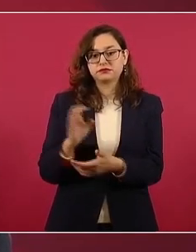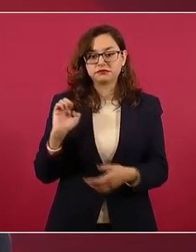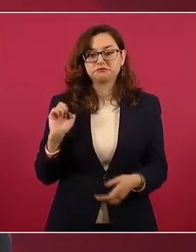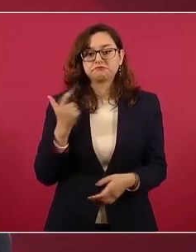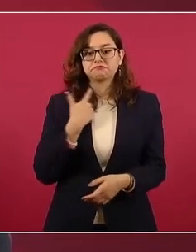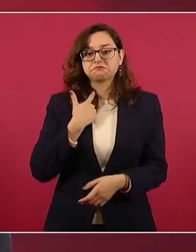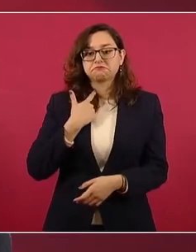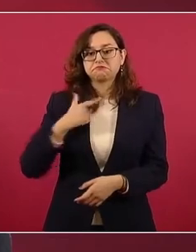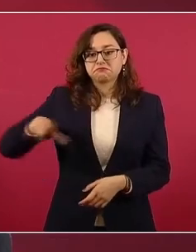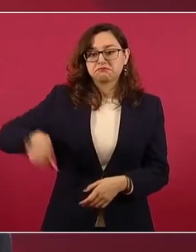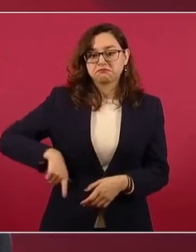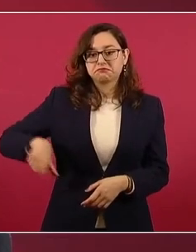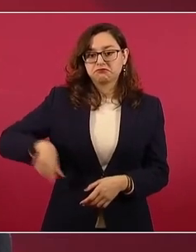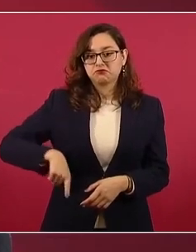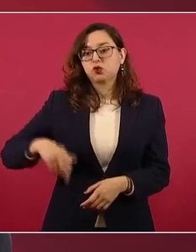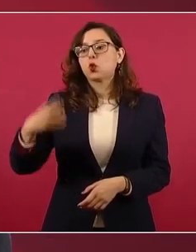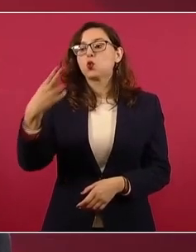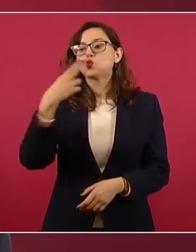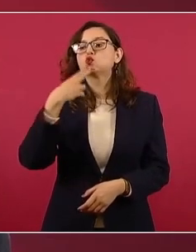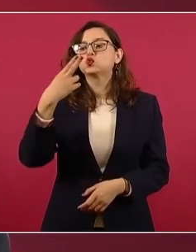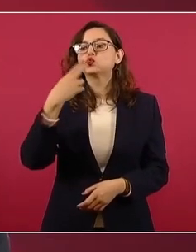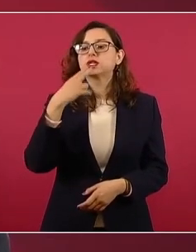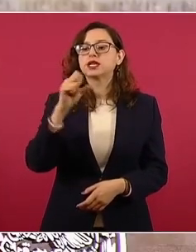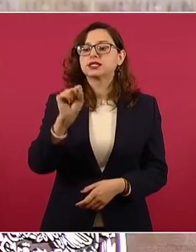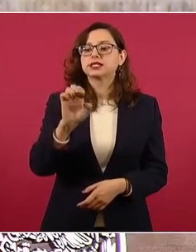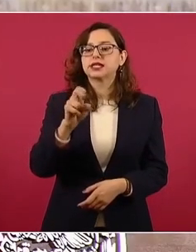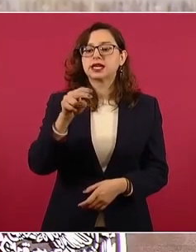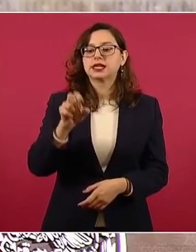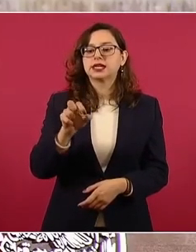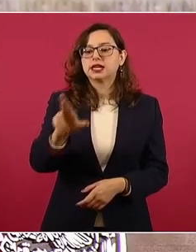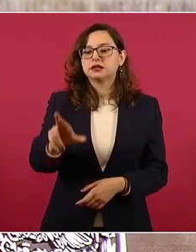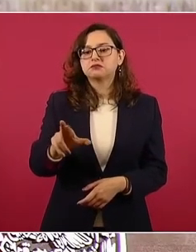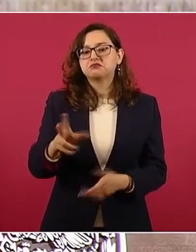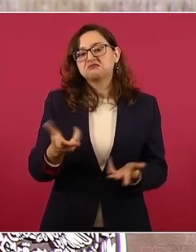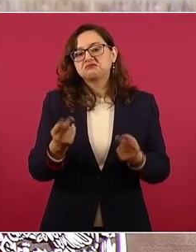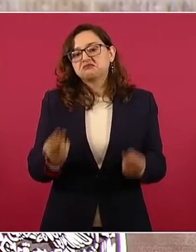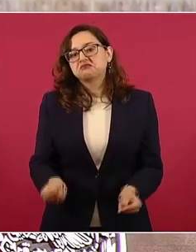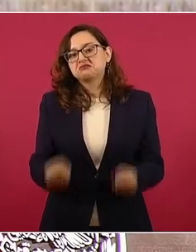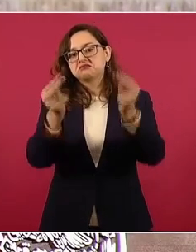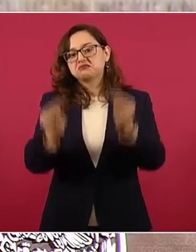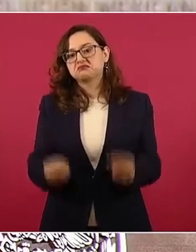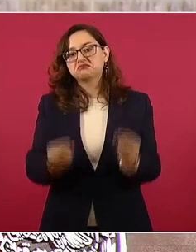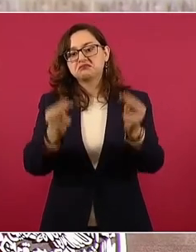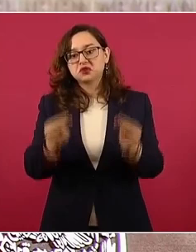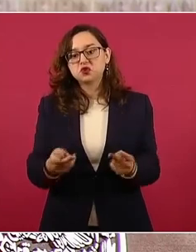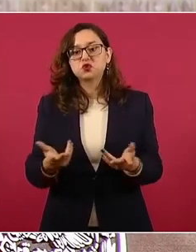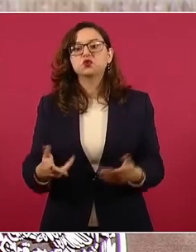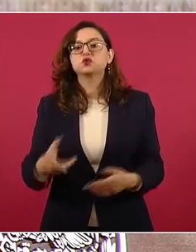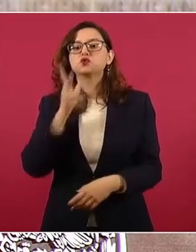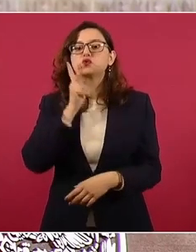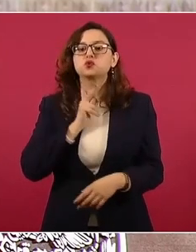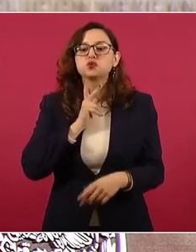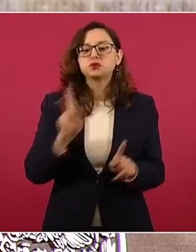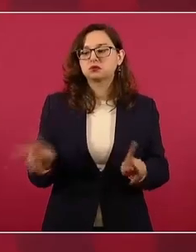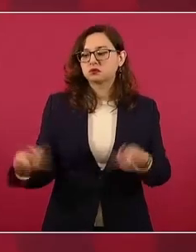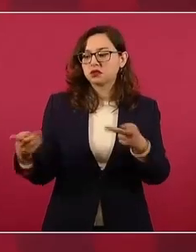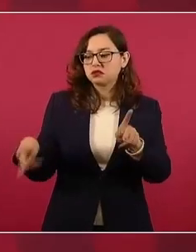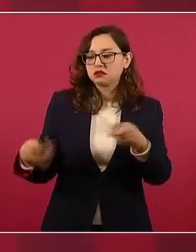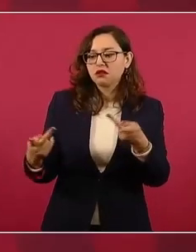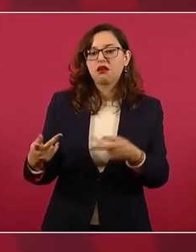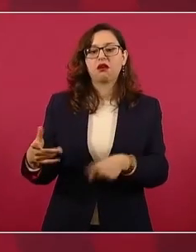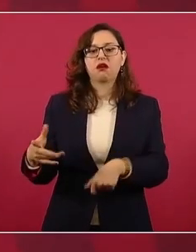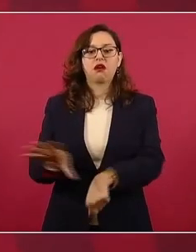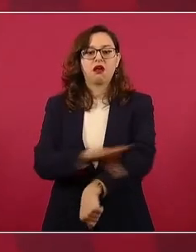el petróleo, la electricidad.